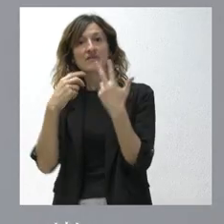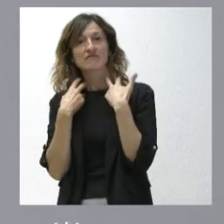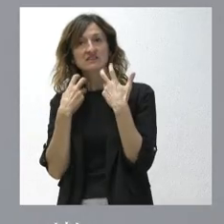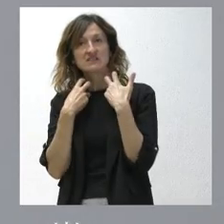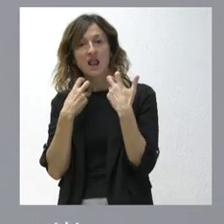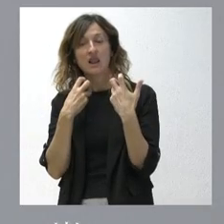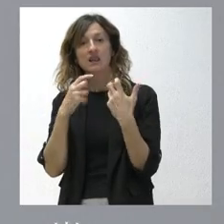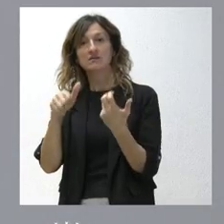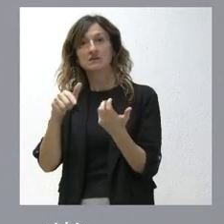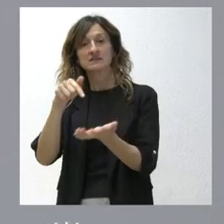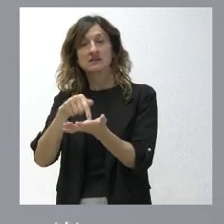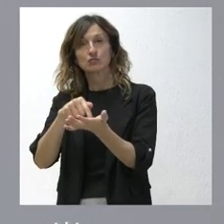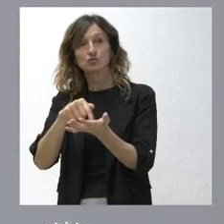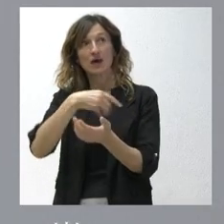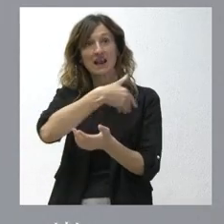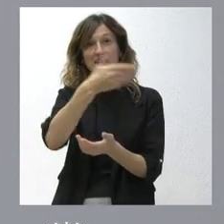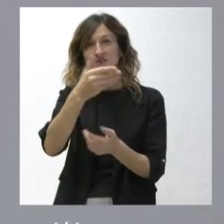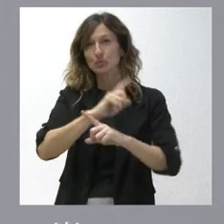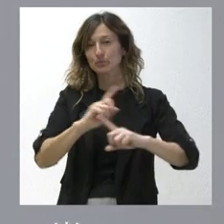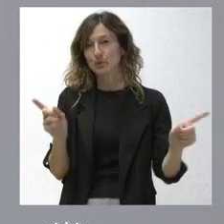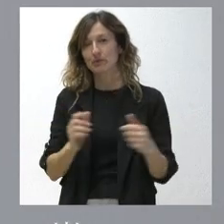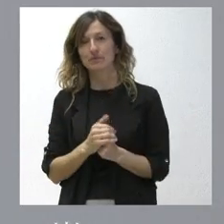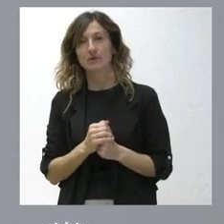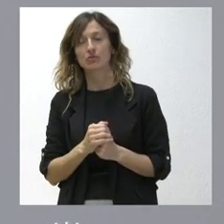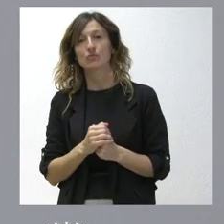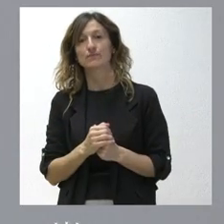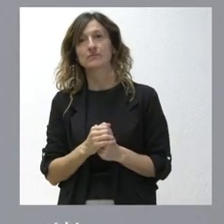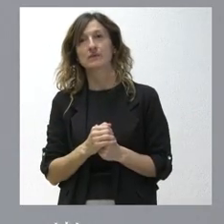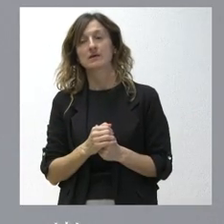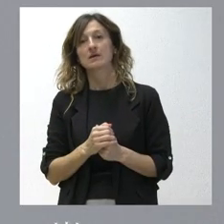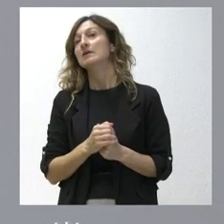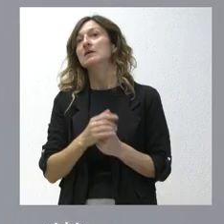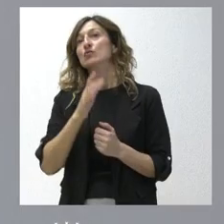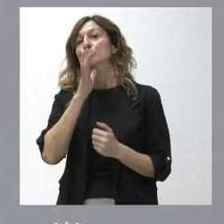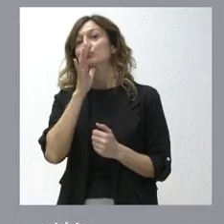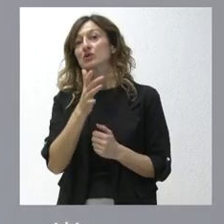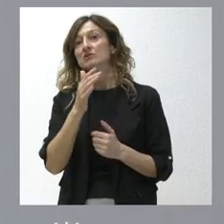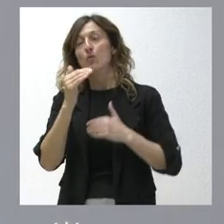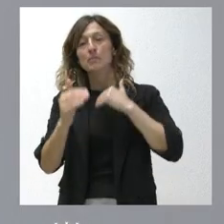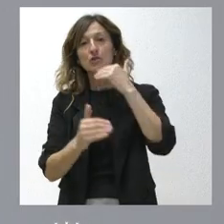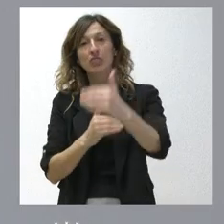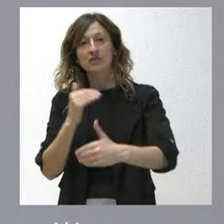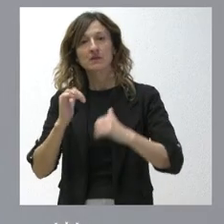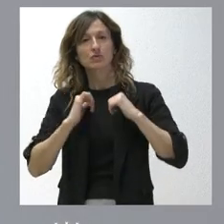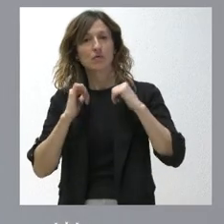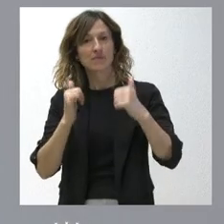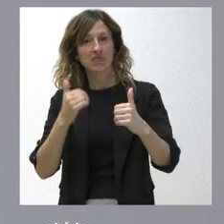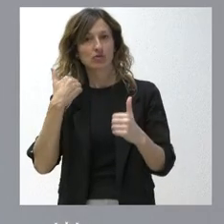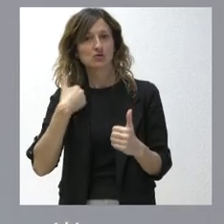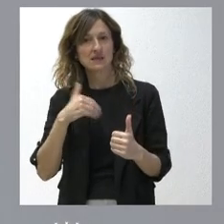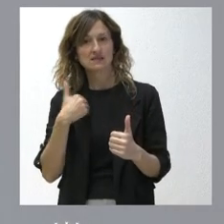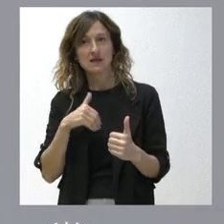tributo que nos estaría prohibido al resto. Lo que hemos es iniciado el procedimiento para que